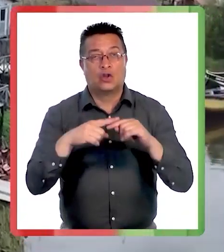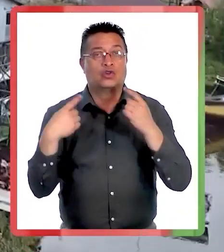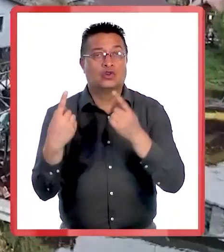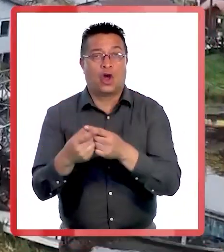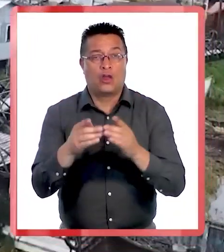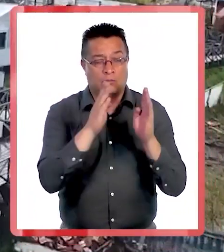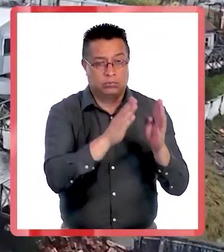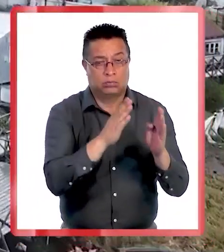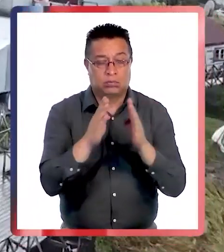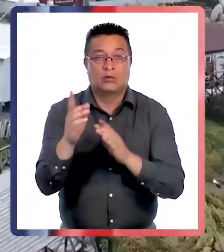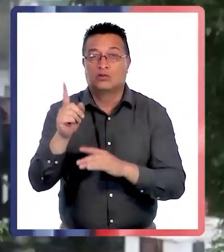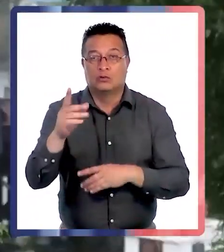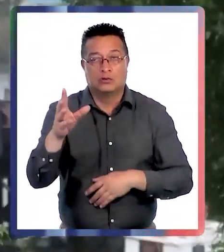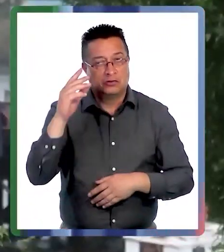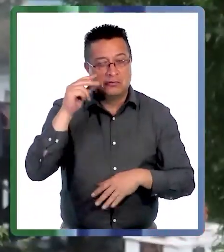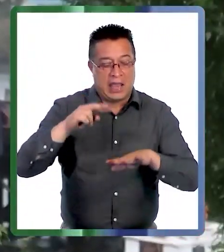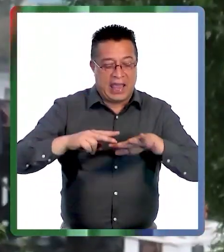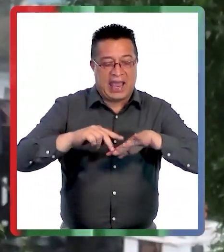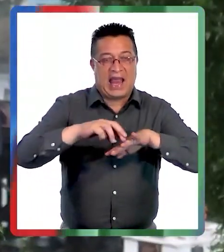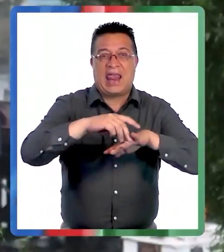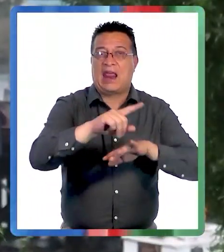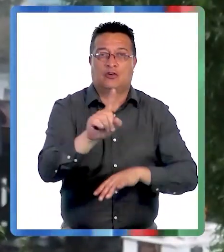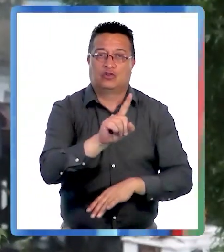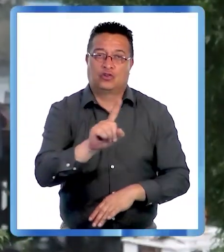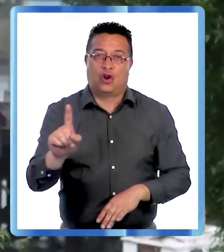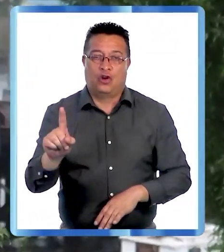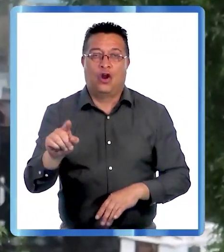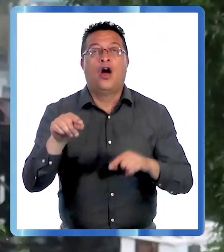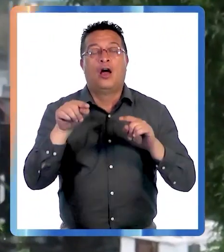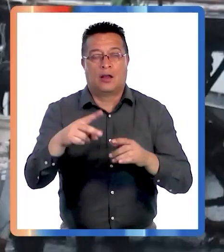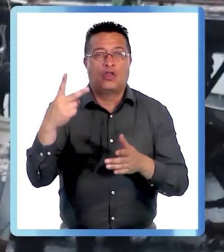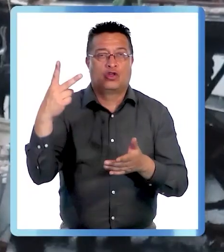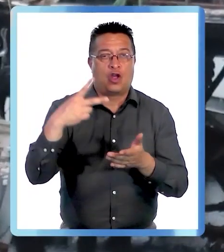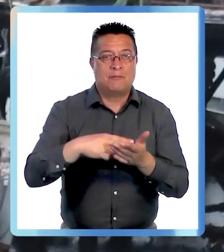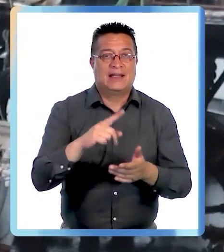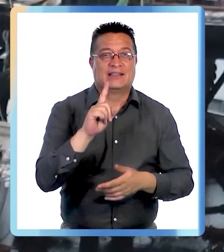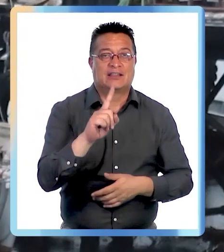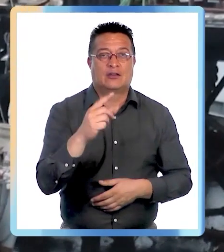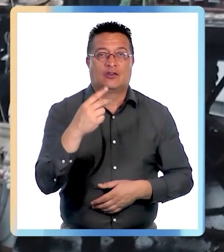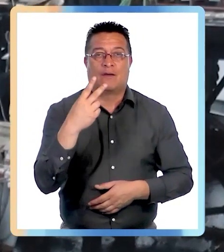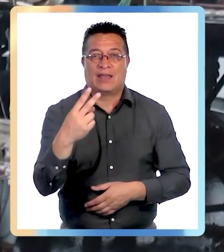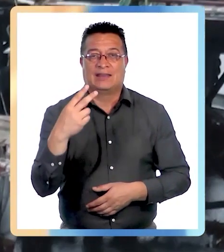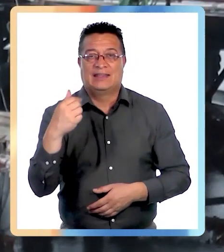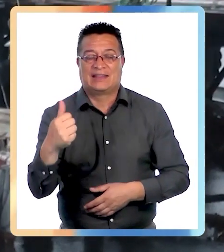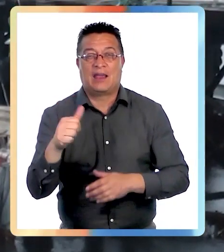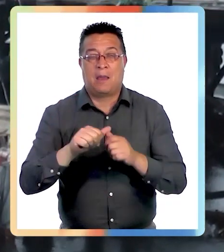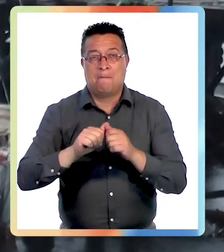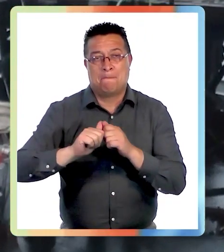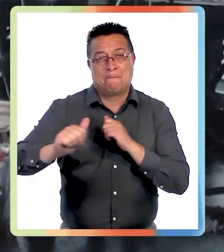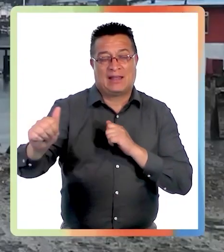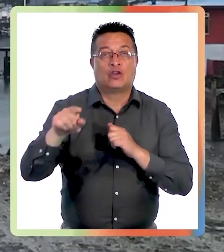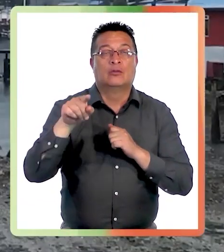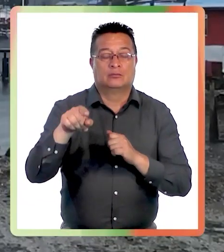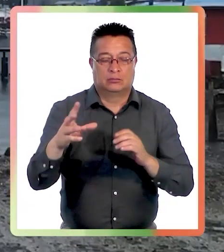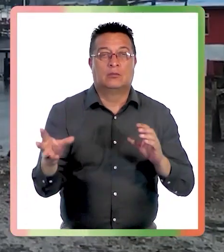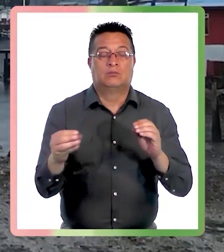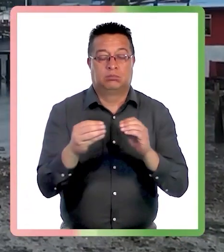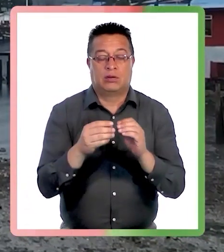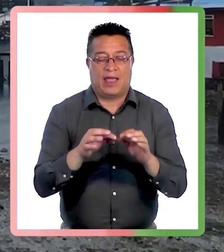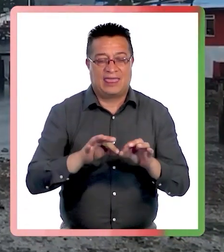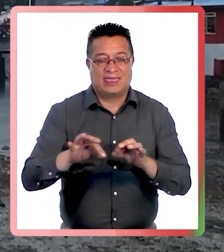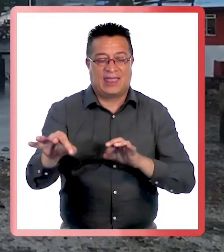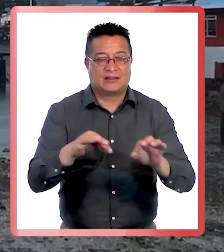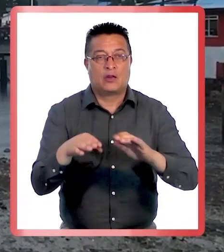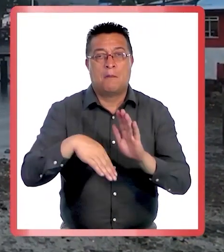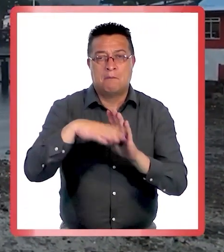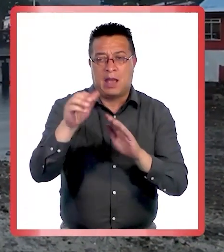los tramos no se consideran escaleras y son 2.126 metros lo que se tienen considerado de acuerdo de diseño que son